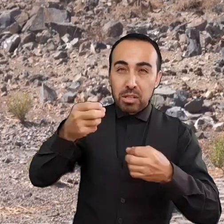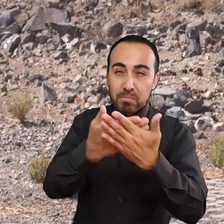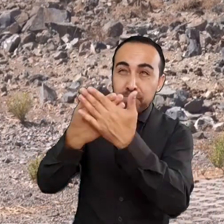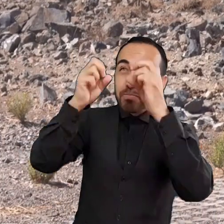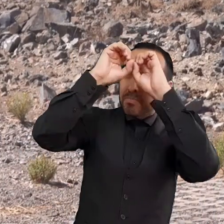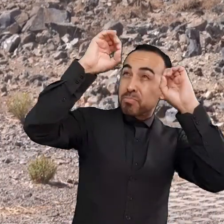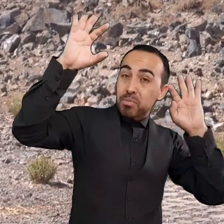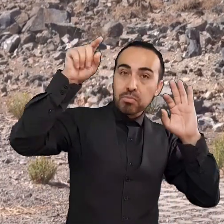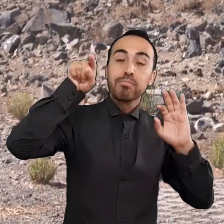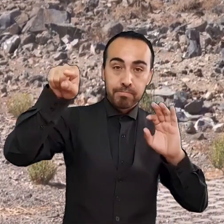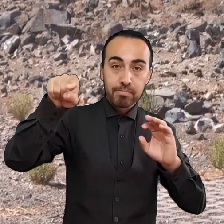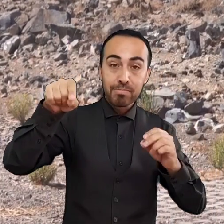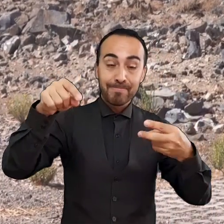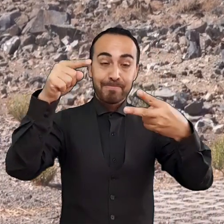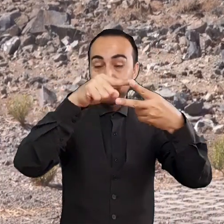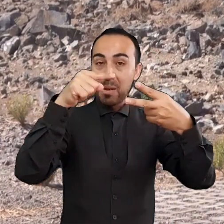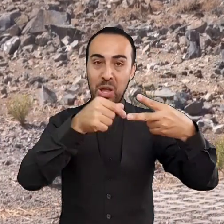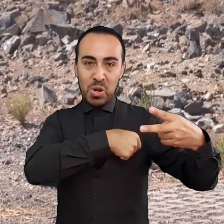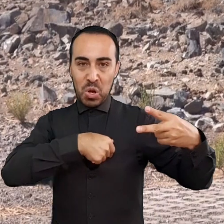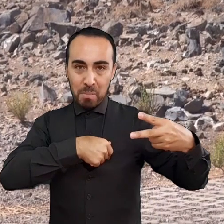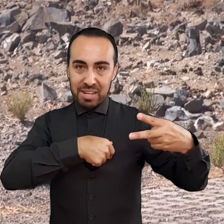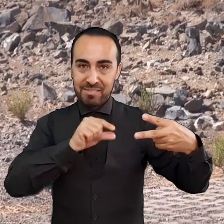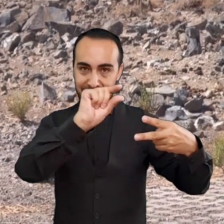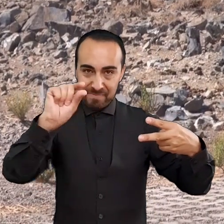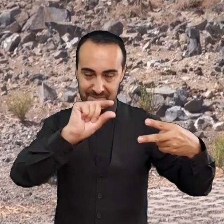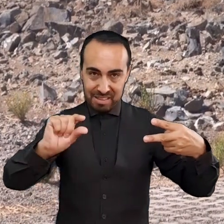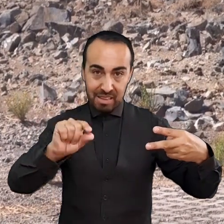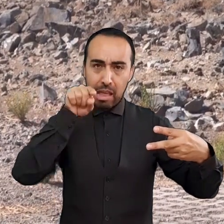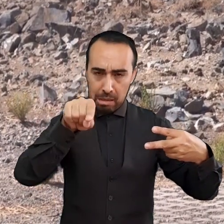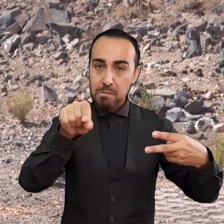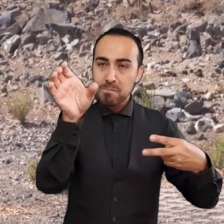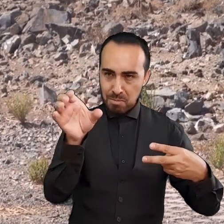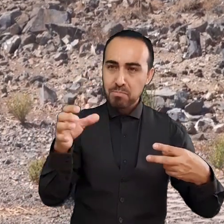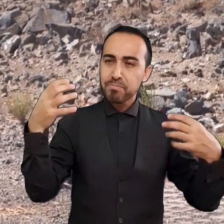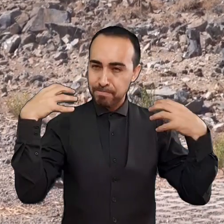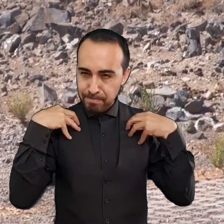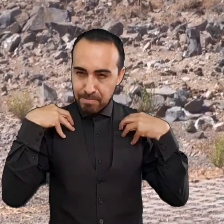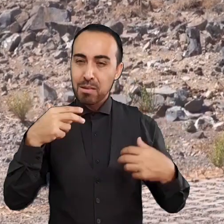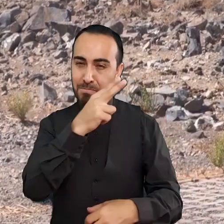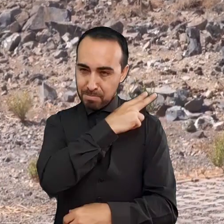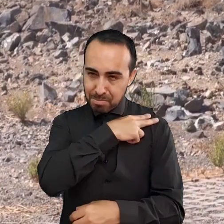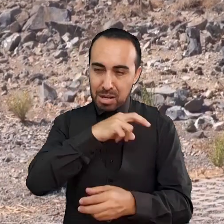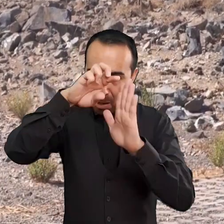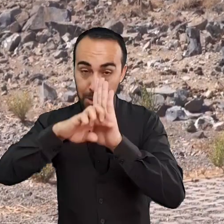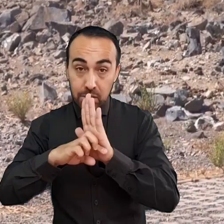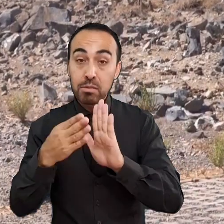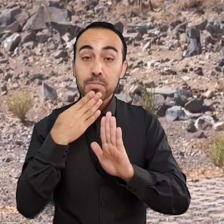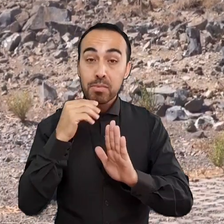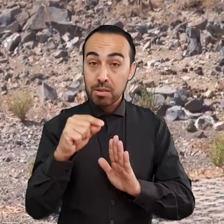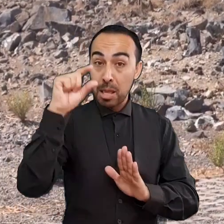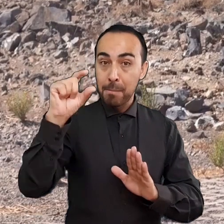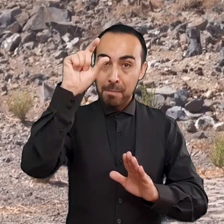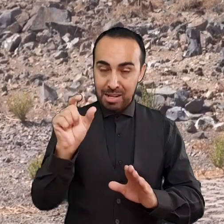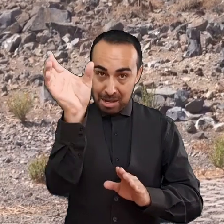Las Campanas, es mundialmente reconocido por su trabajo en las supernovas SN 1986G,